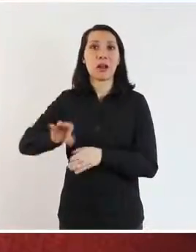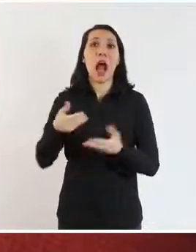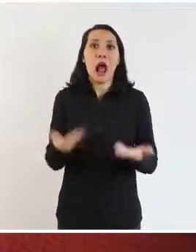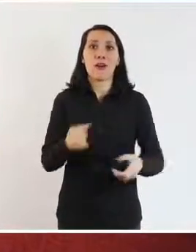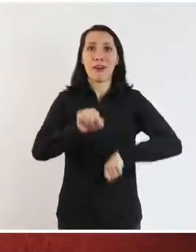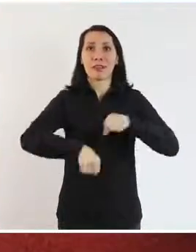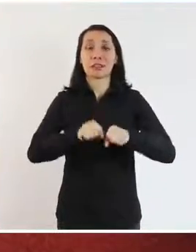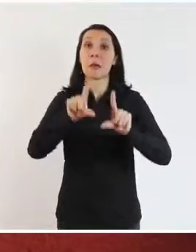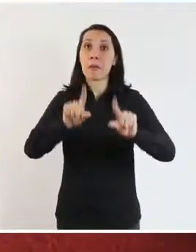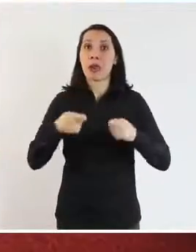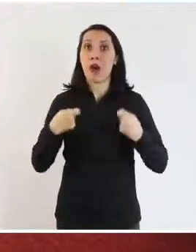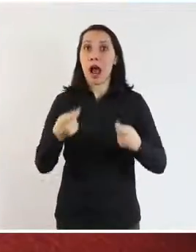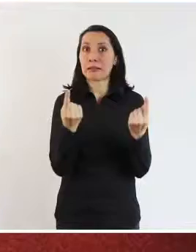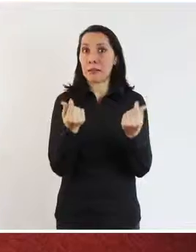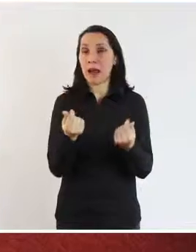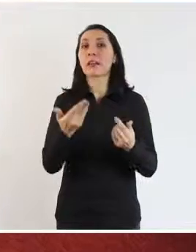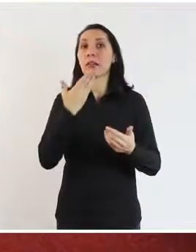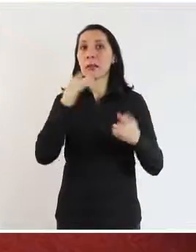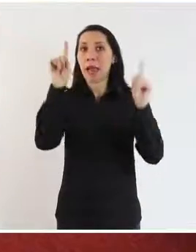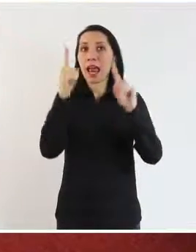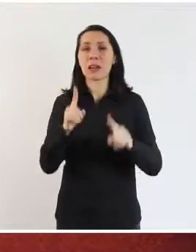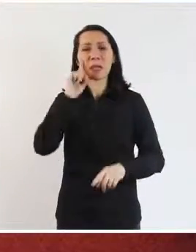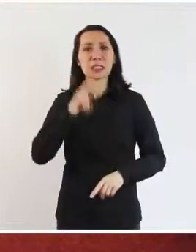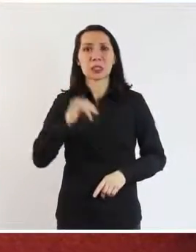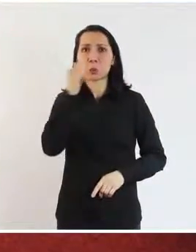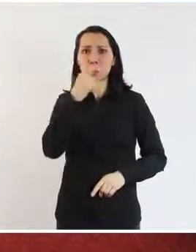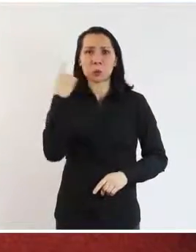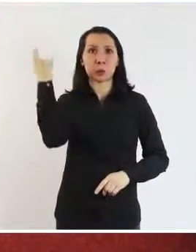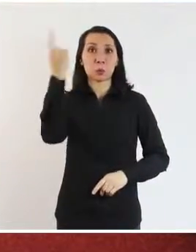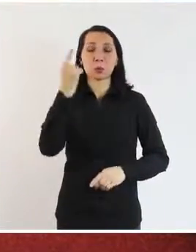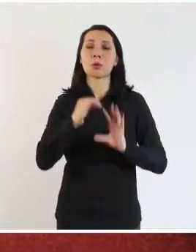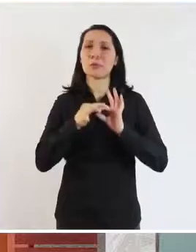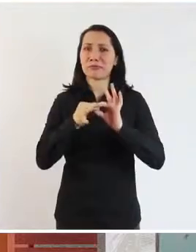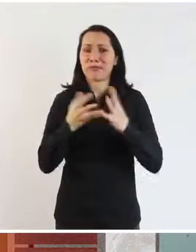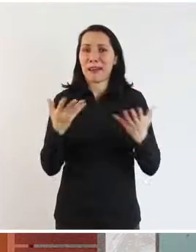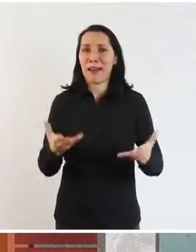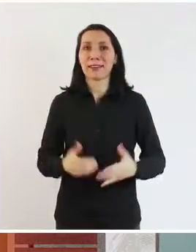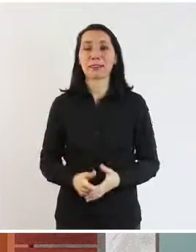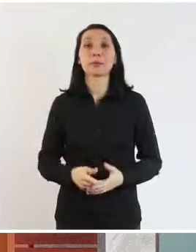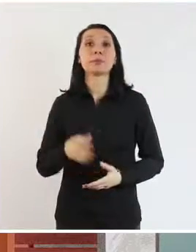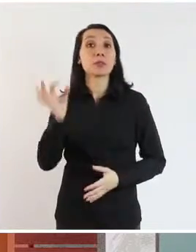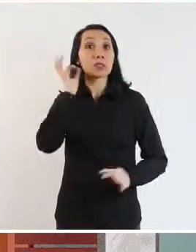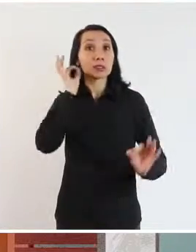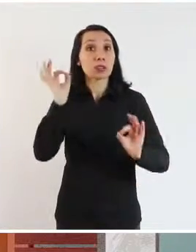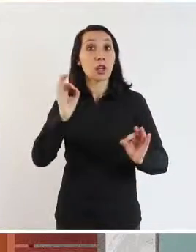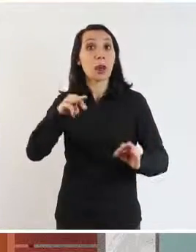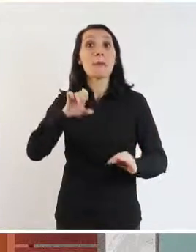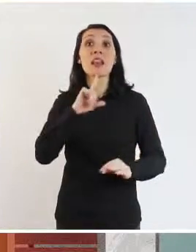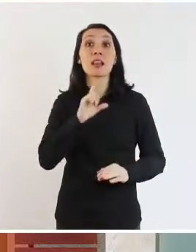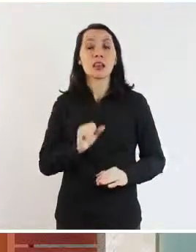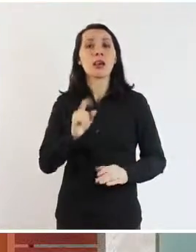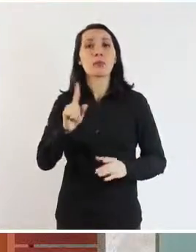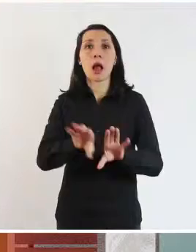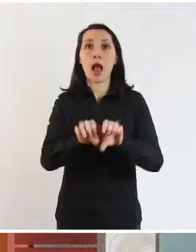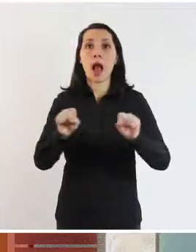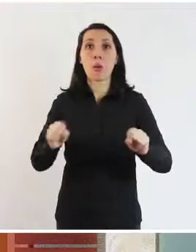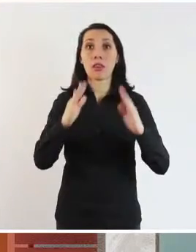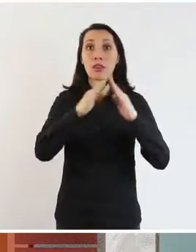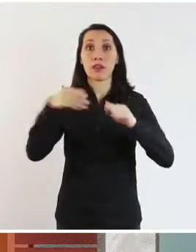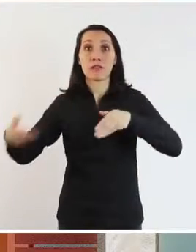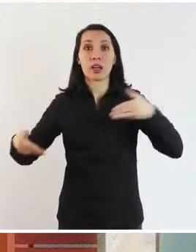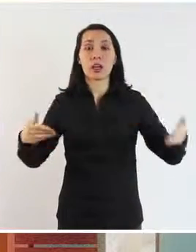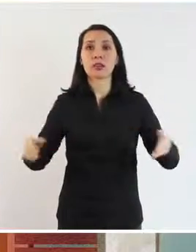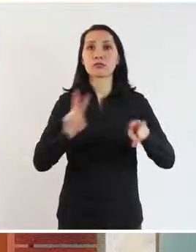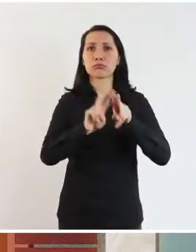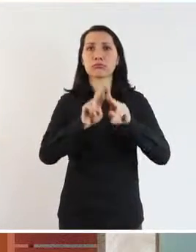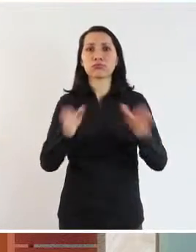bici. Así se ahorra unas duquitas, energía y no contamina. ¡Grande Claudito! O como la señora Mirta, que logró poner de acuerdo a sus vecinos